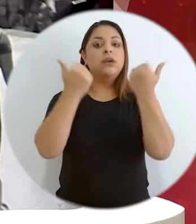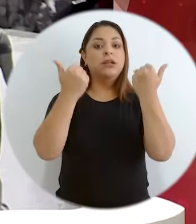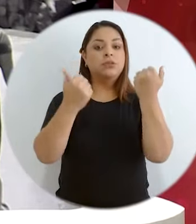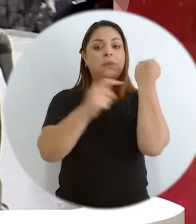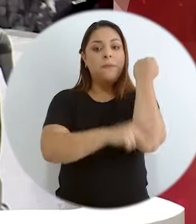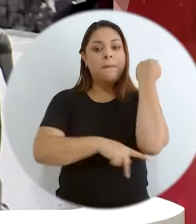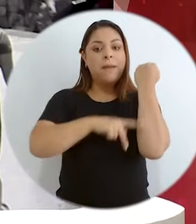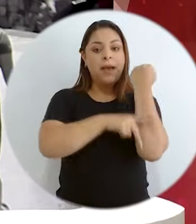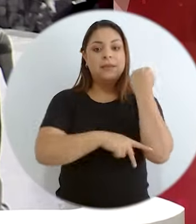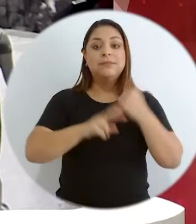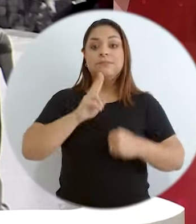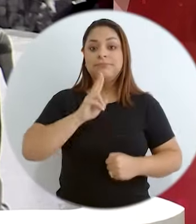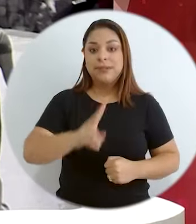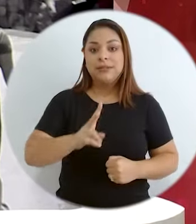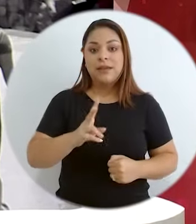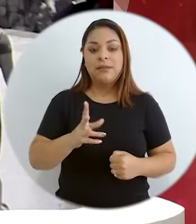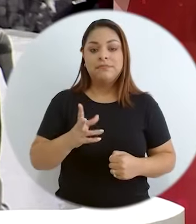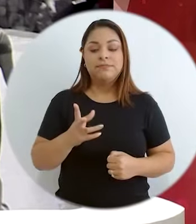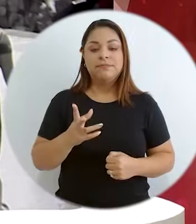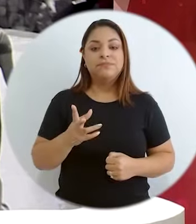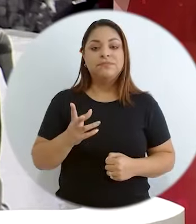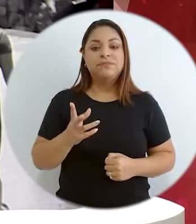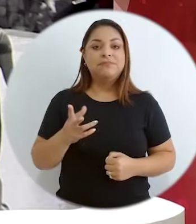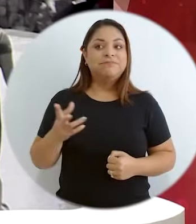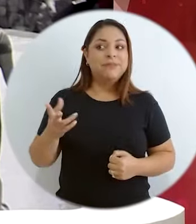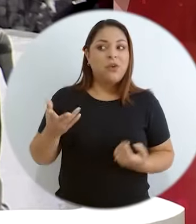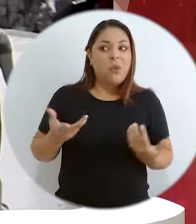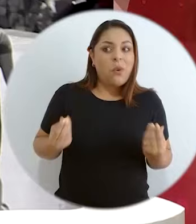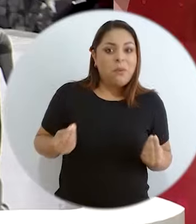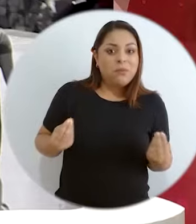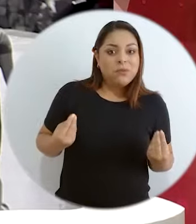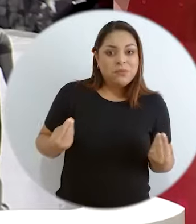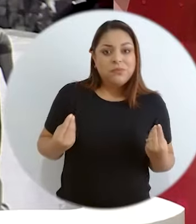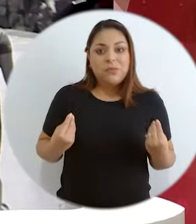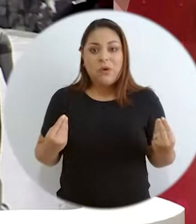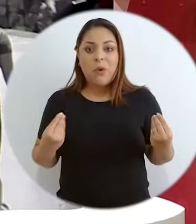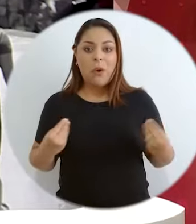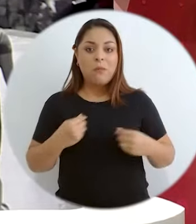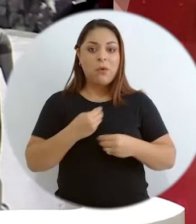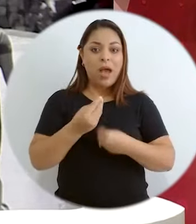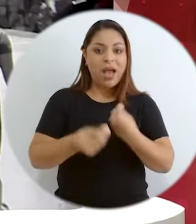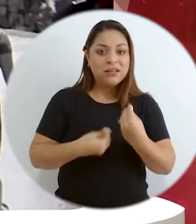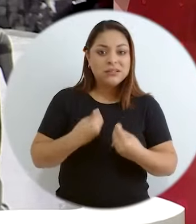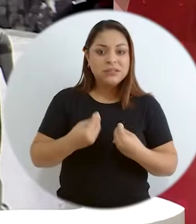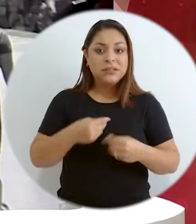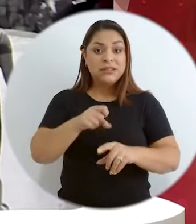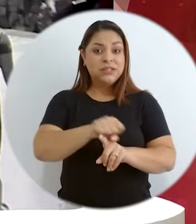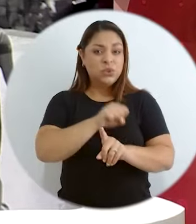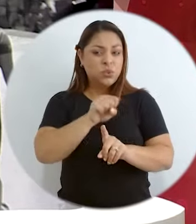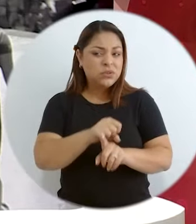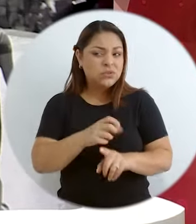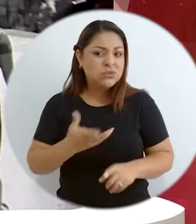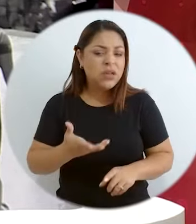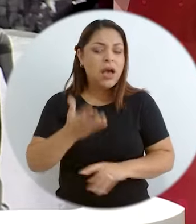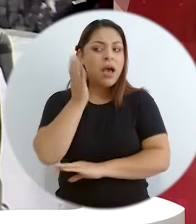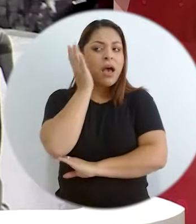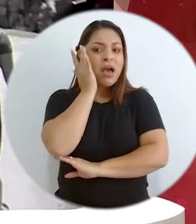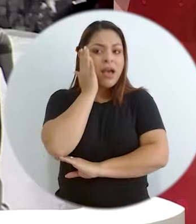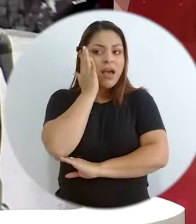entonces involucra un gran reto como país, ¿verdad? El definir cómo vamos a abordar estas situaciones,